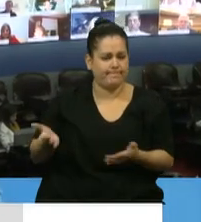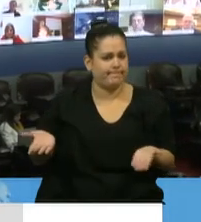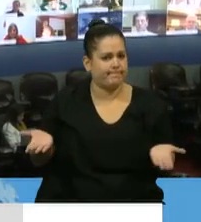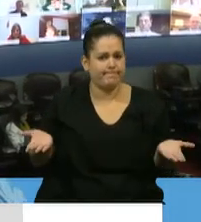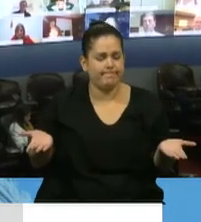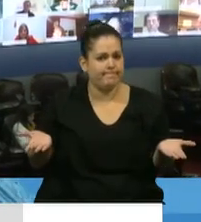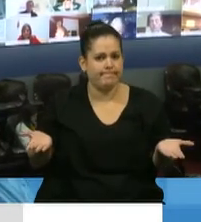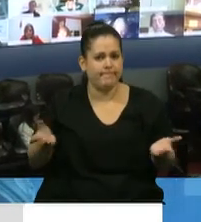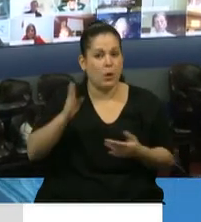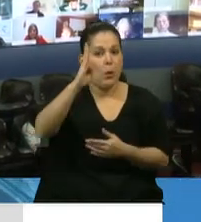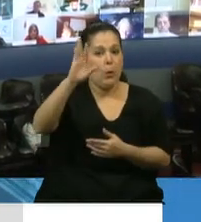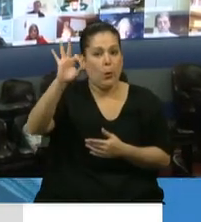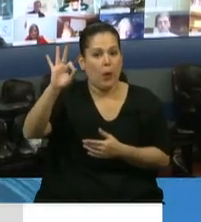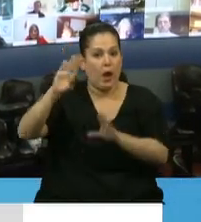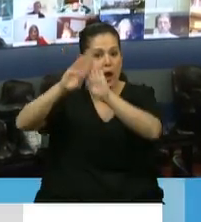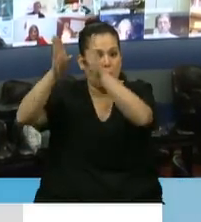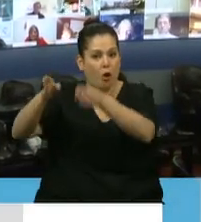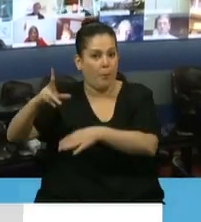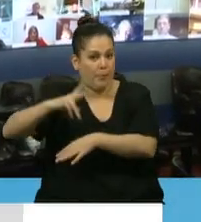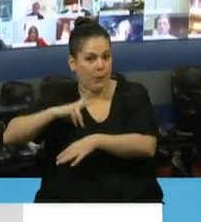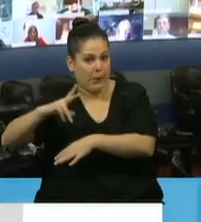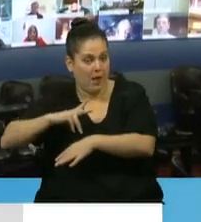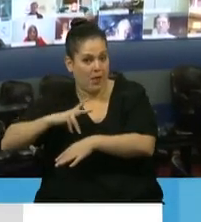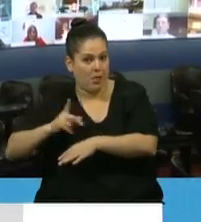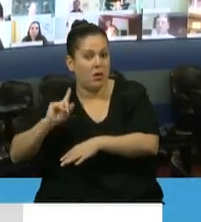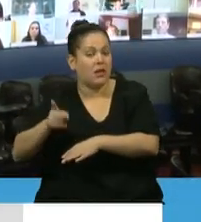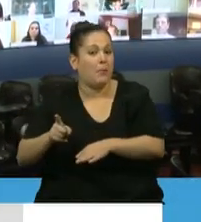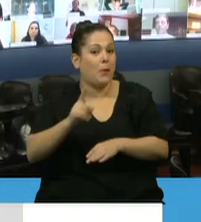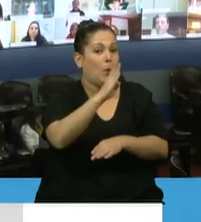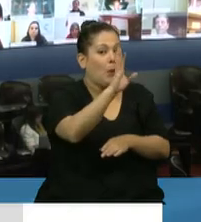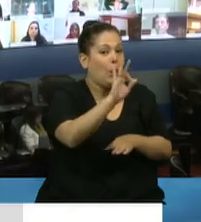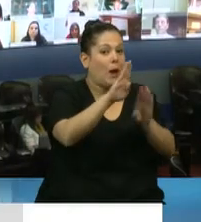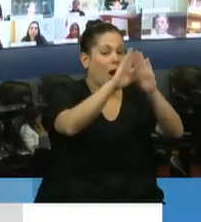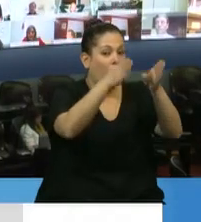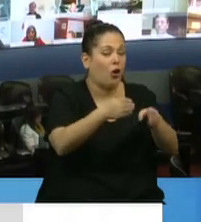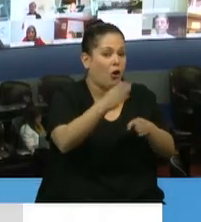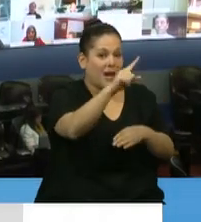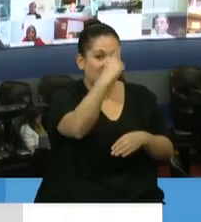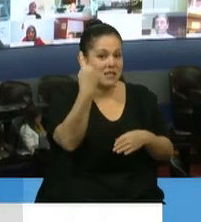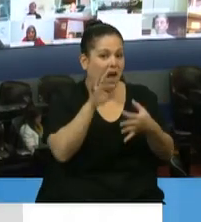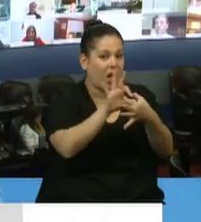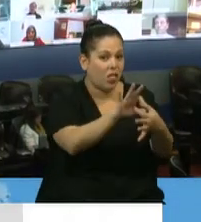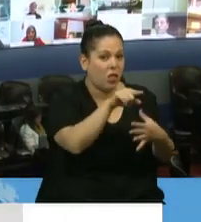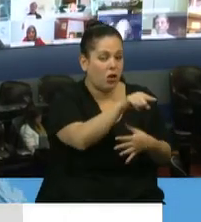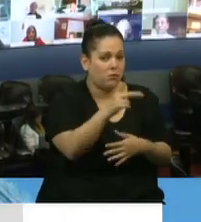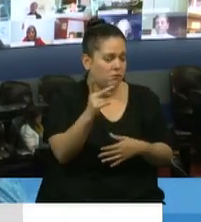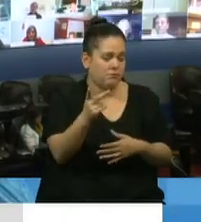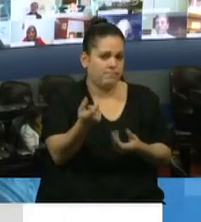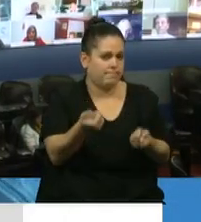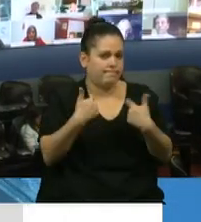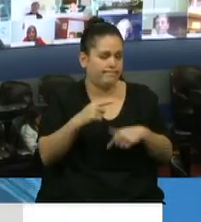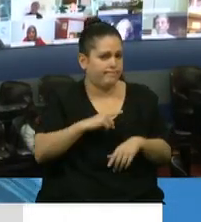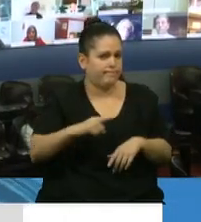Tanto los bancos de la banca privada como la banca estatal, banca nacional, donde tendría que haber dado el ejemplo,